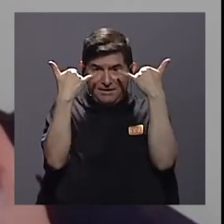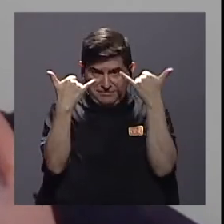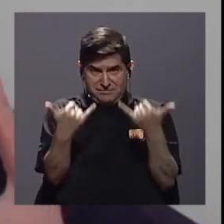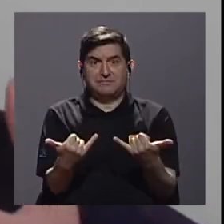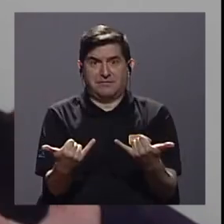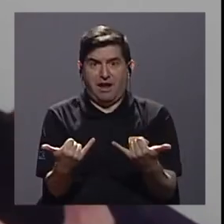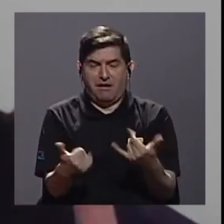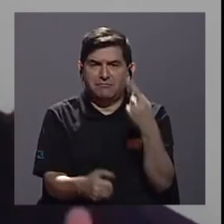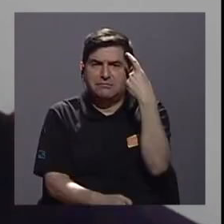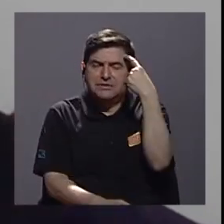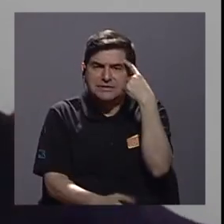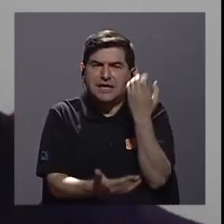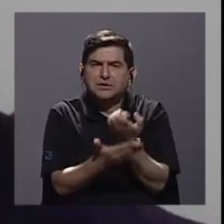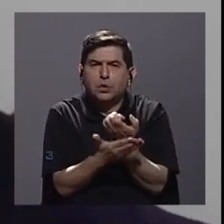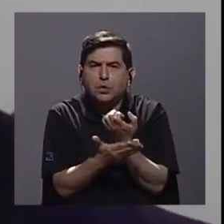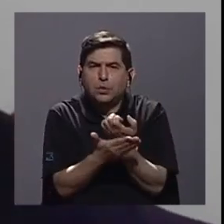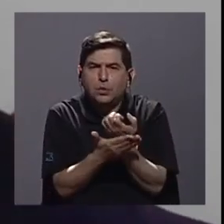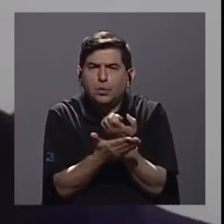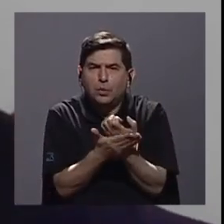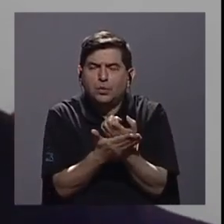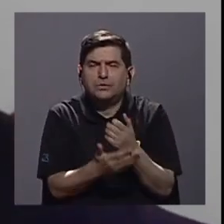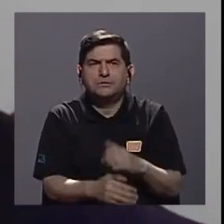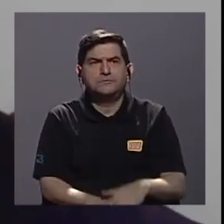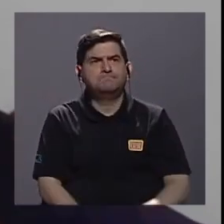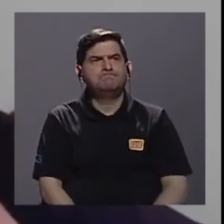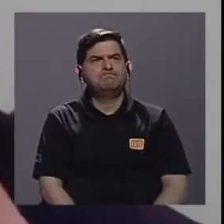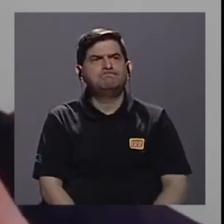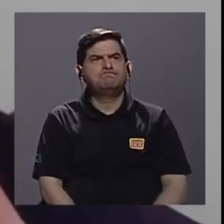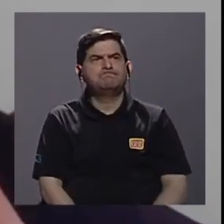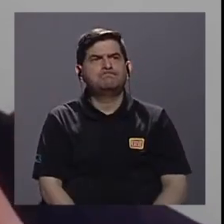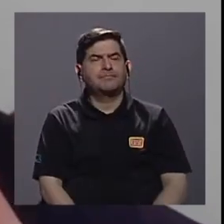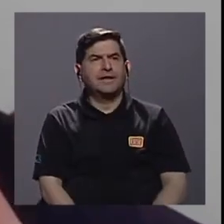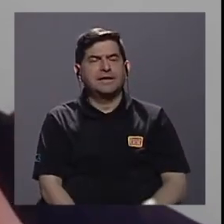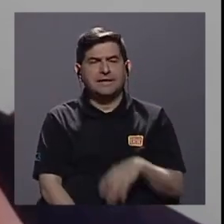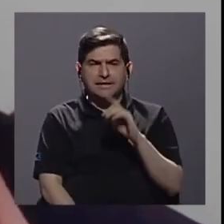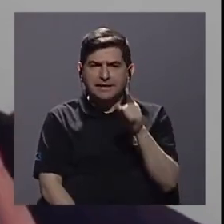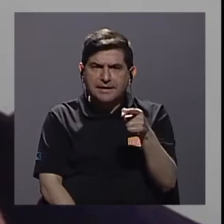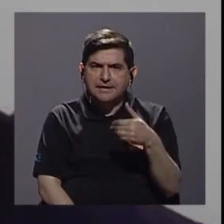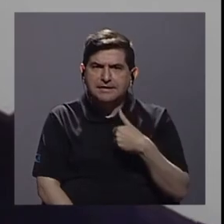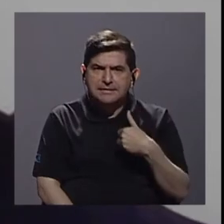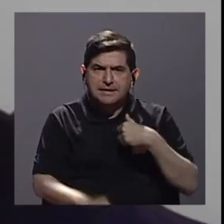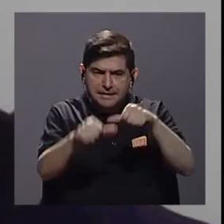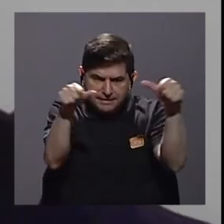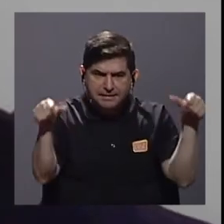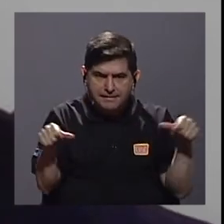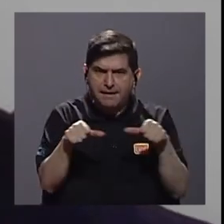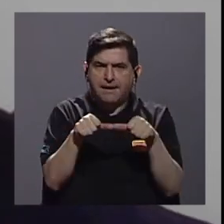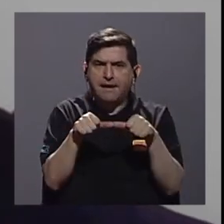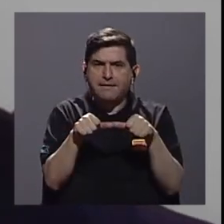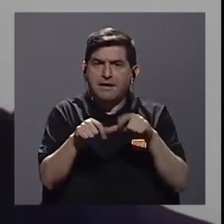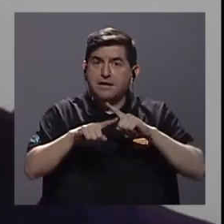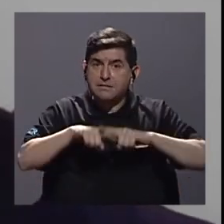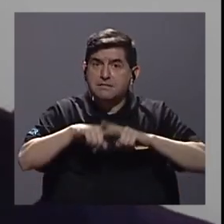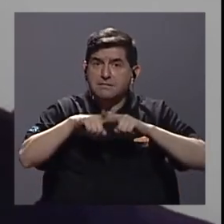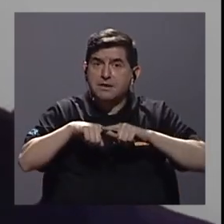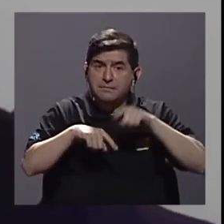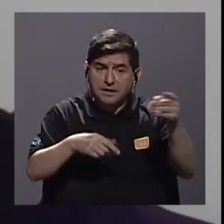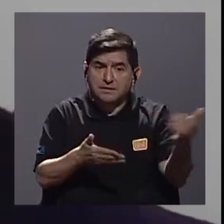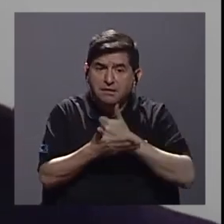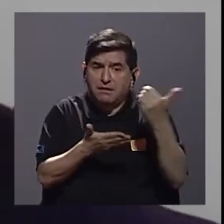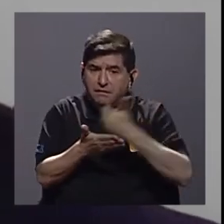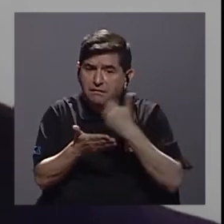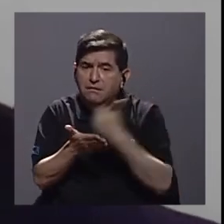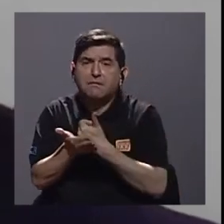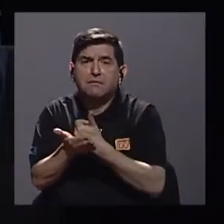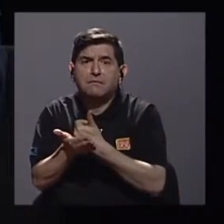nivel económico, digamos, hay sectores que dependen de estos recursos.